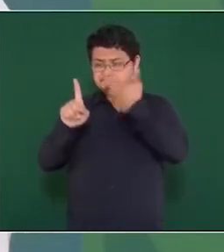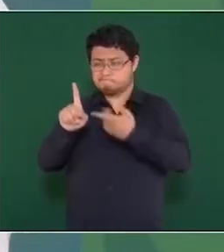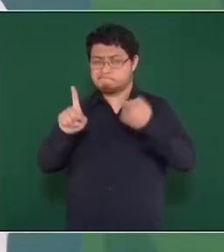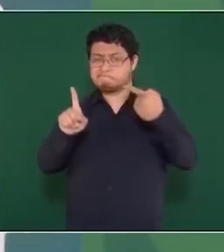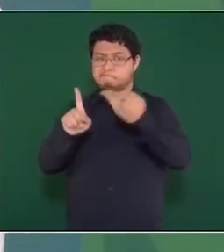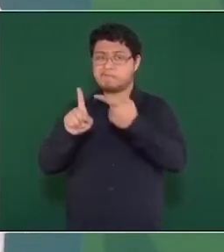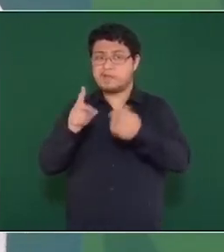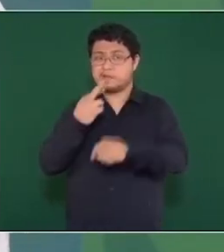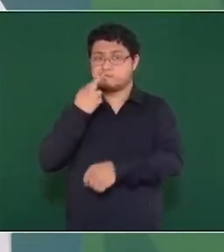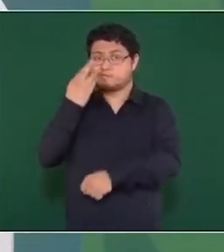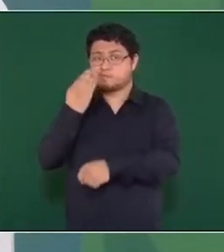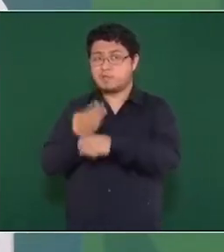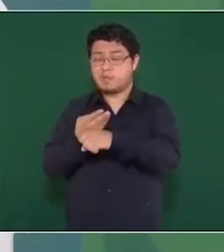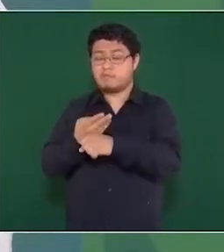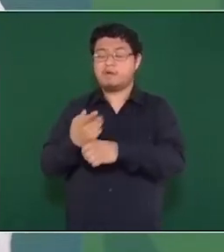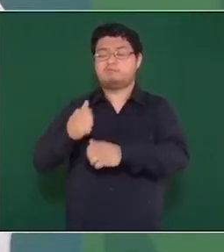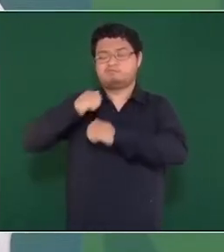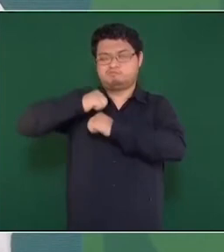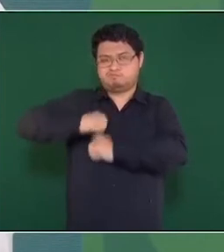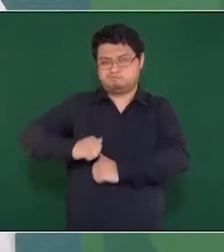responsable de la Guardia Nacional.